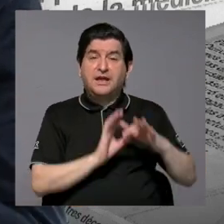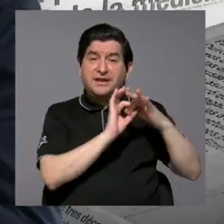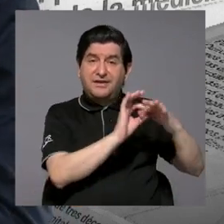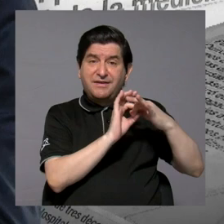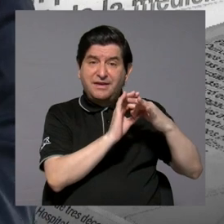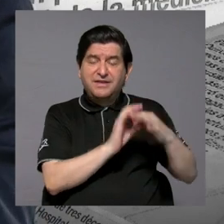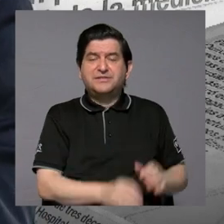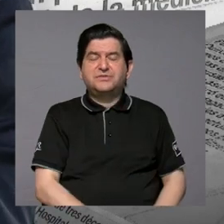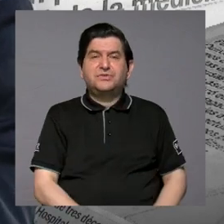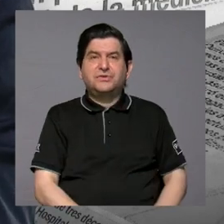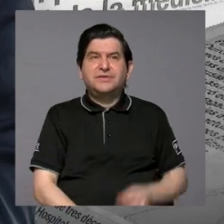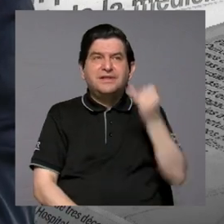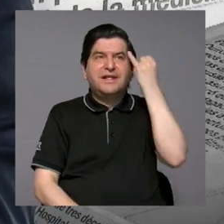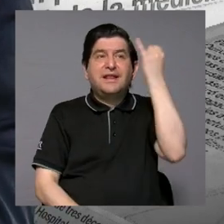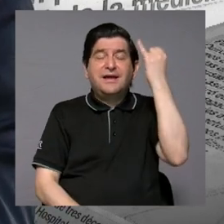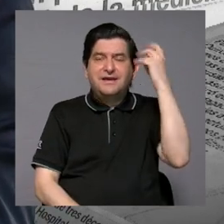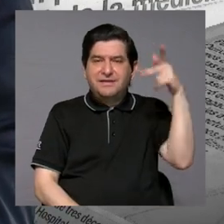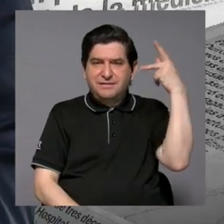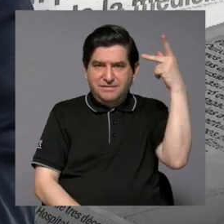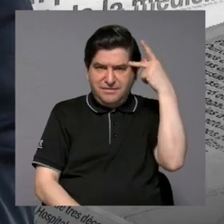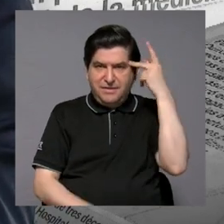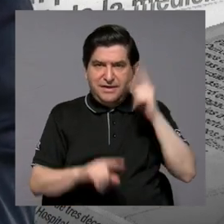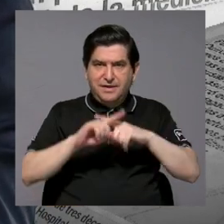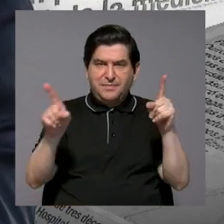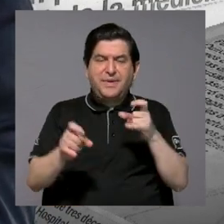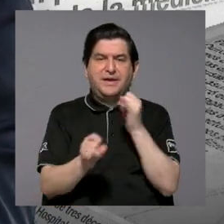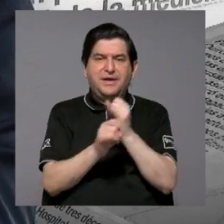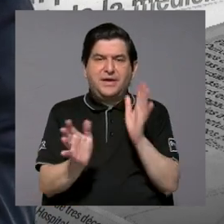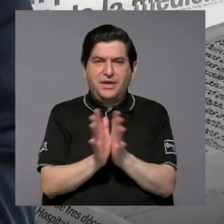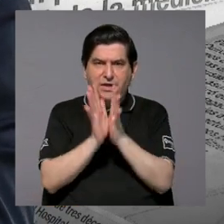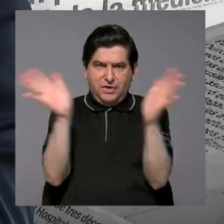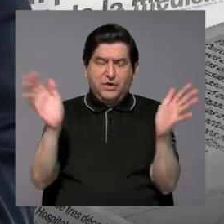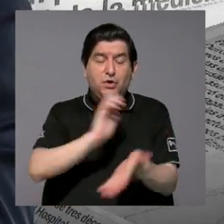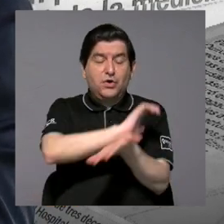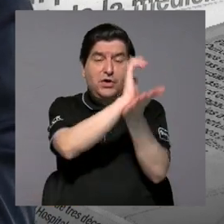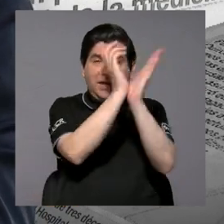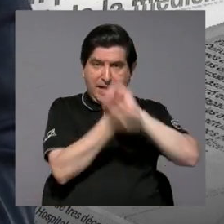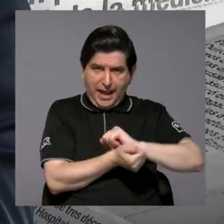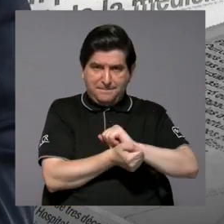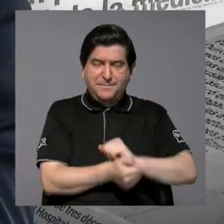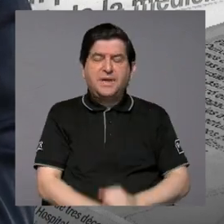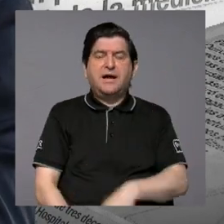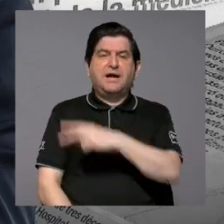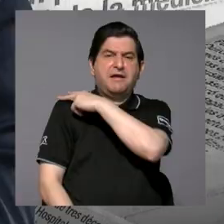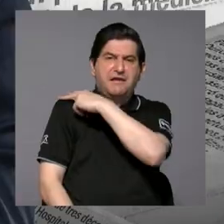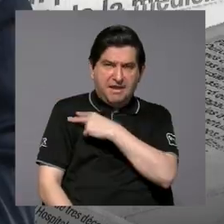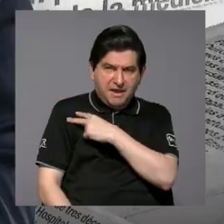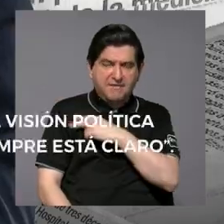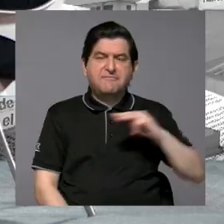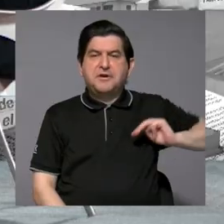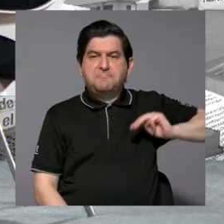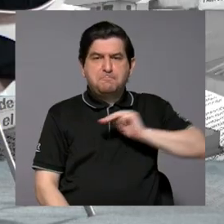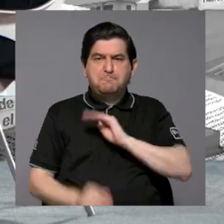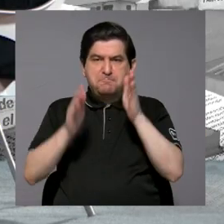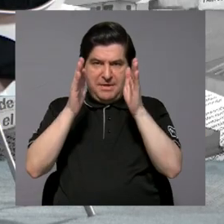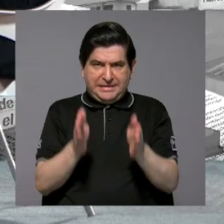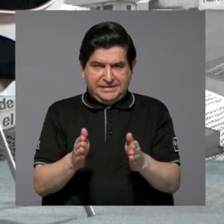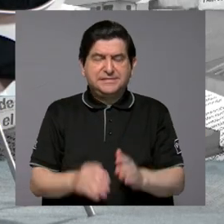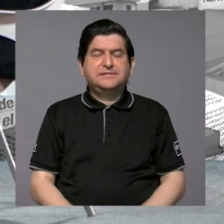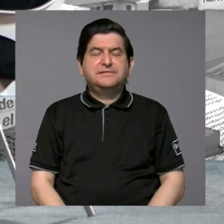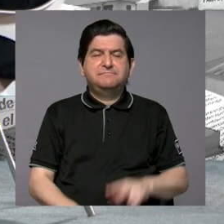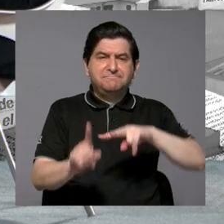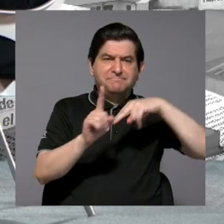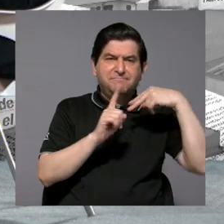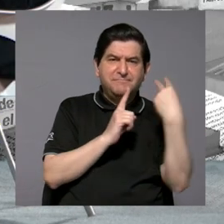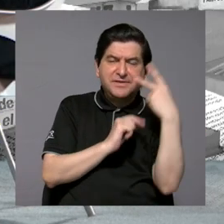de ese alineamiento político. Pero si en la institución pública hay un cambio de ese jerarca, de esa jerarca, entonces la visión